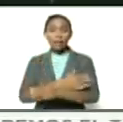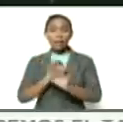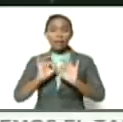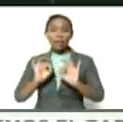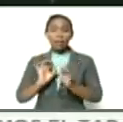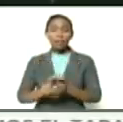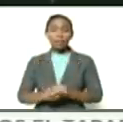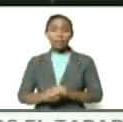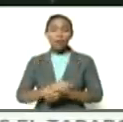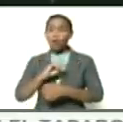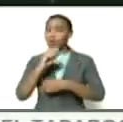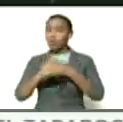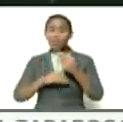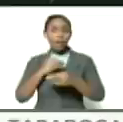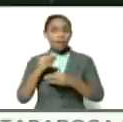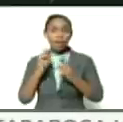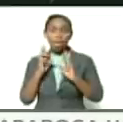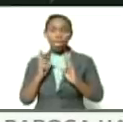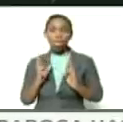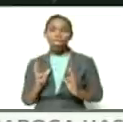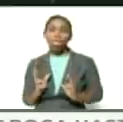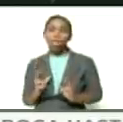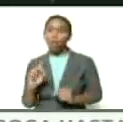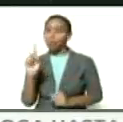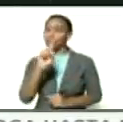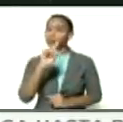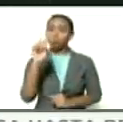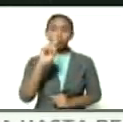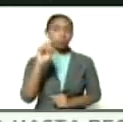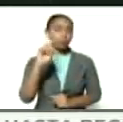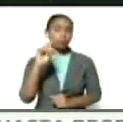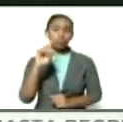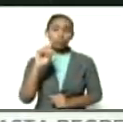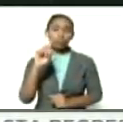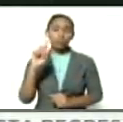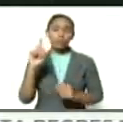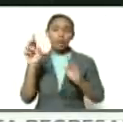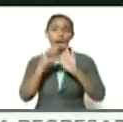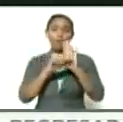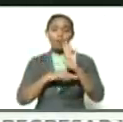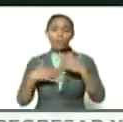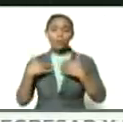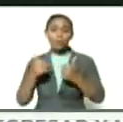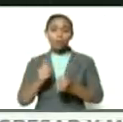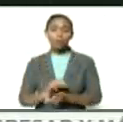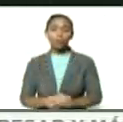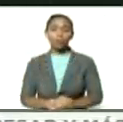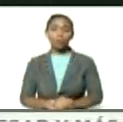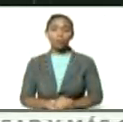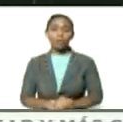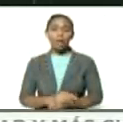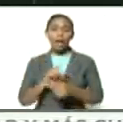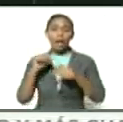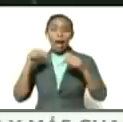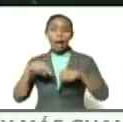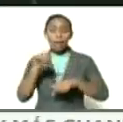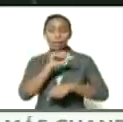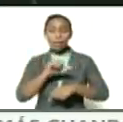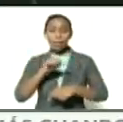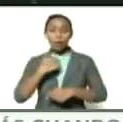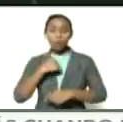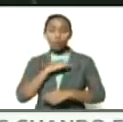no va a haber relajación de las medidas de bioseguridad esta semana estamos